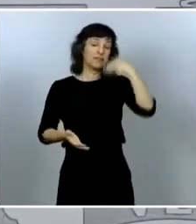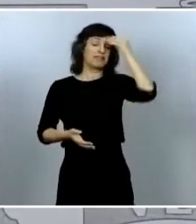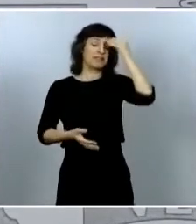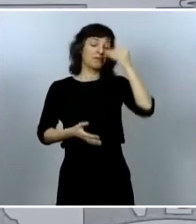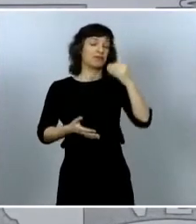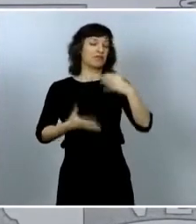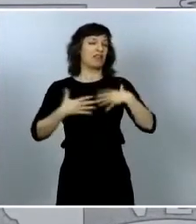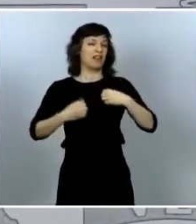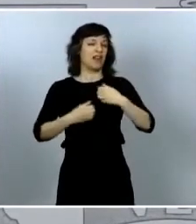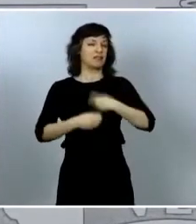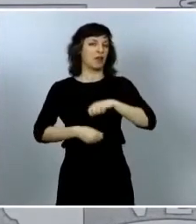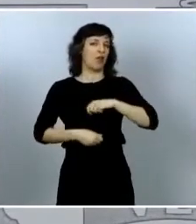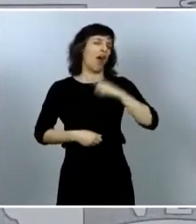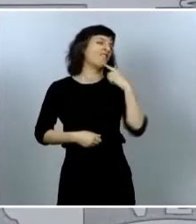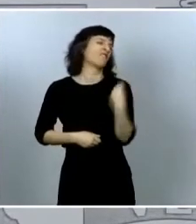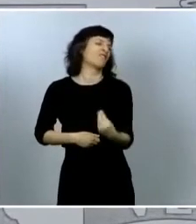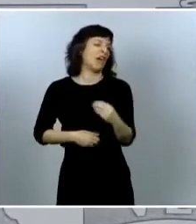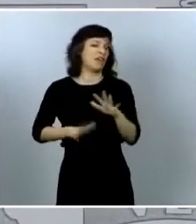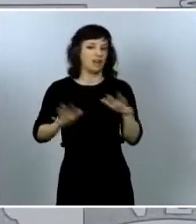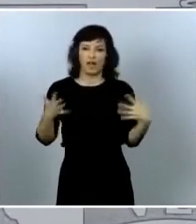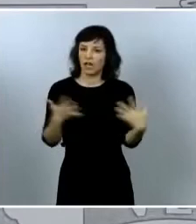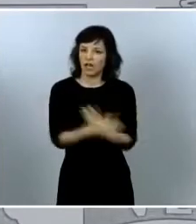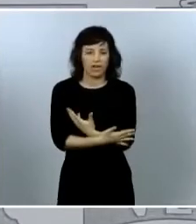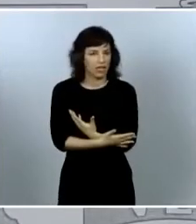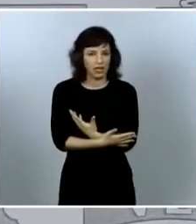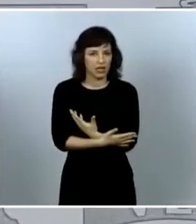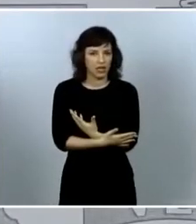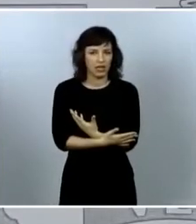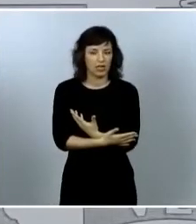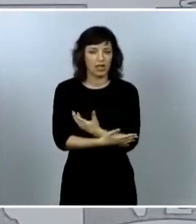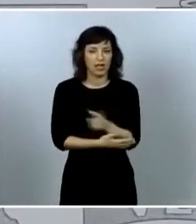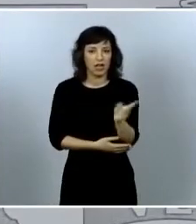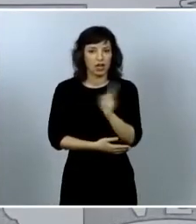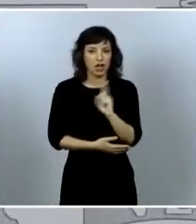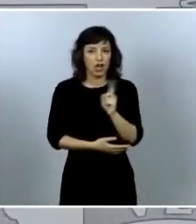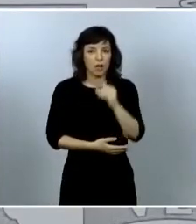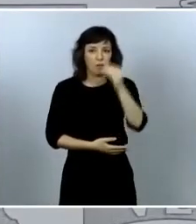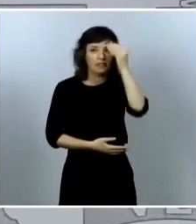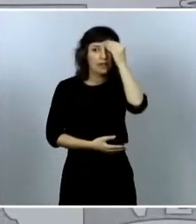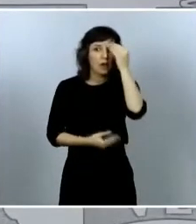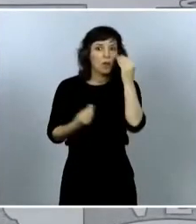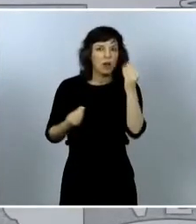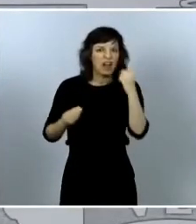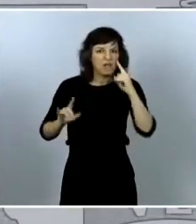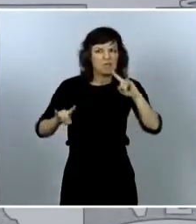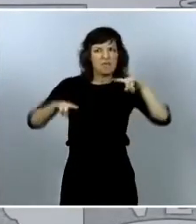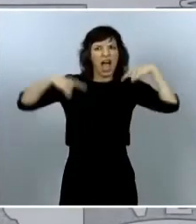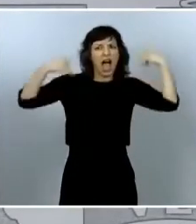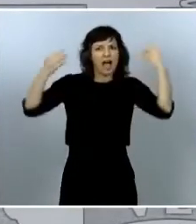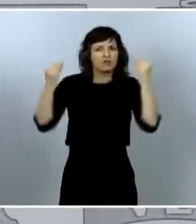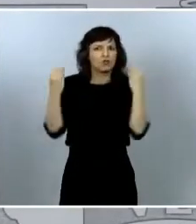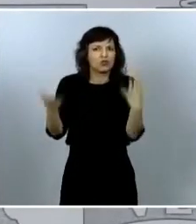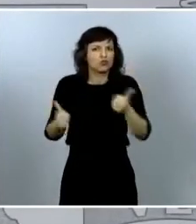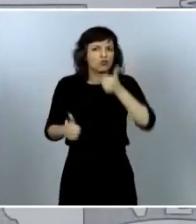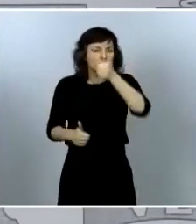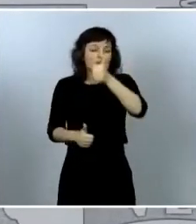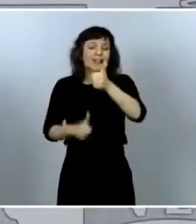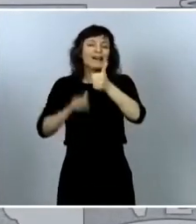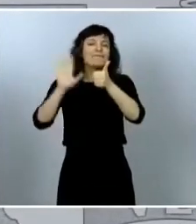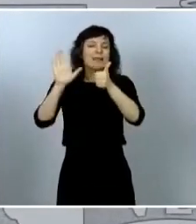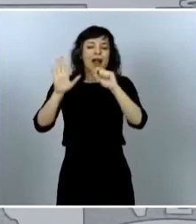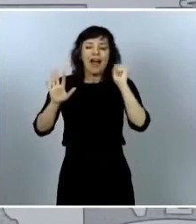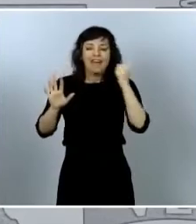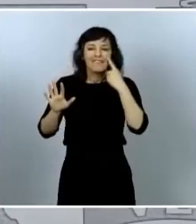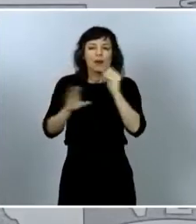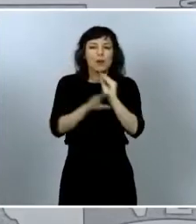justo lo contrario la sanidad española es incluso mejor de lo que pensábamos lo que hemos descubierto es que no estaba cuidada como se merece